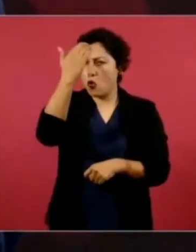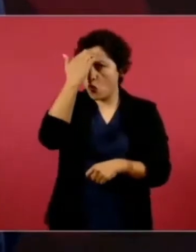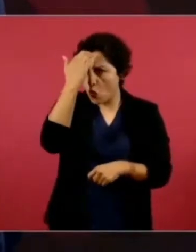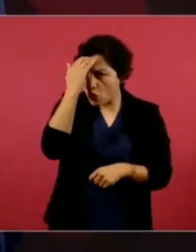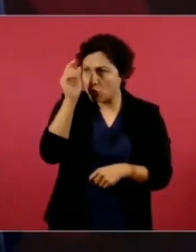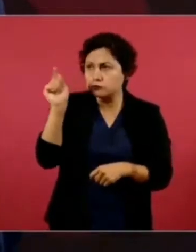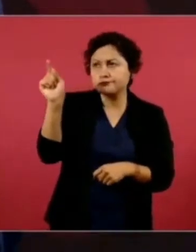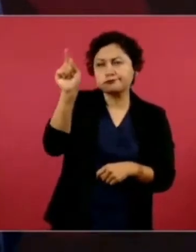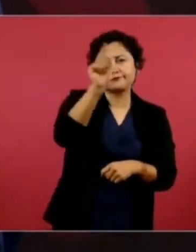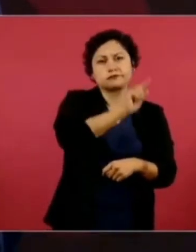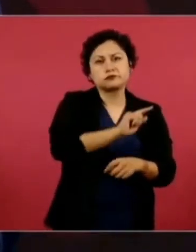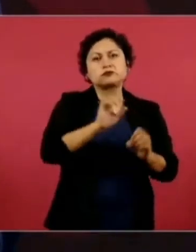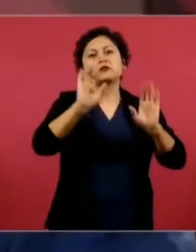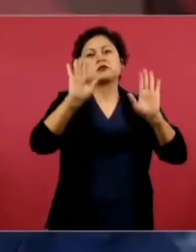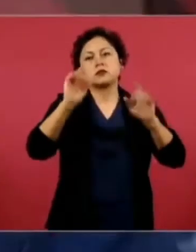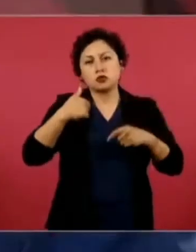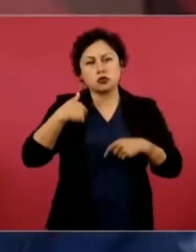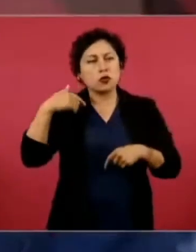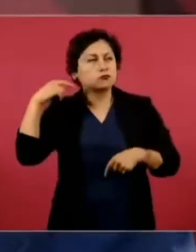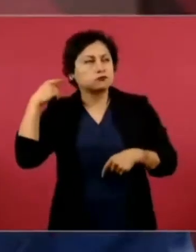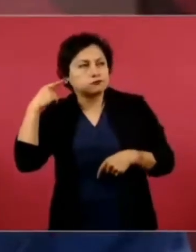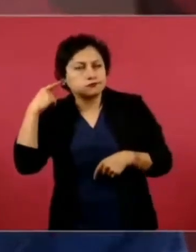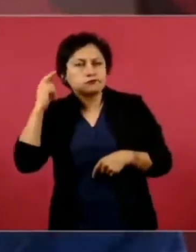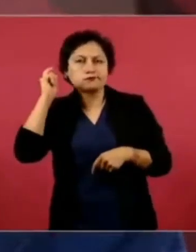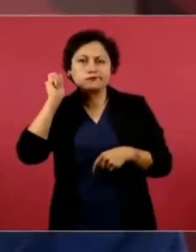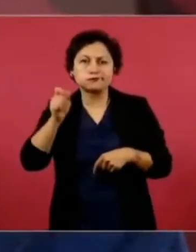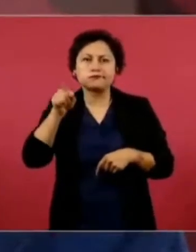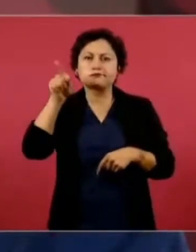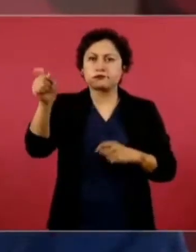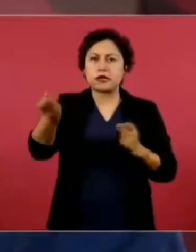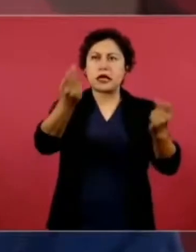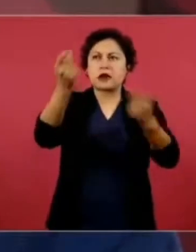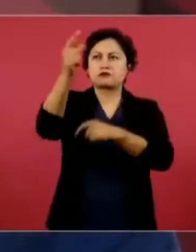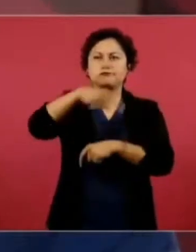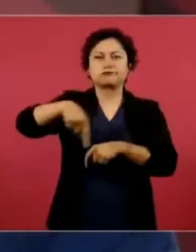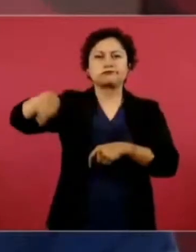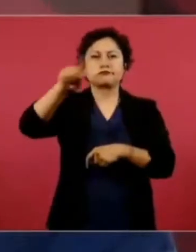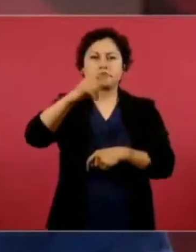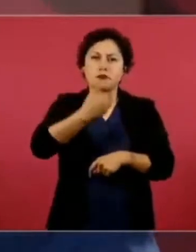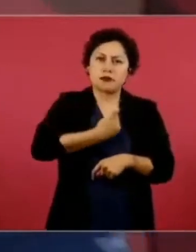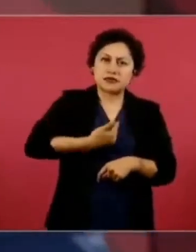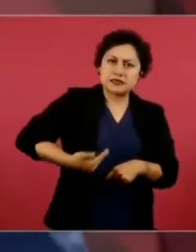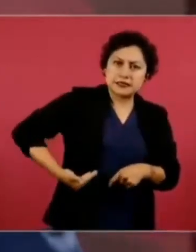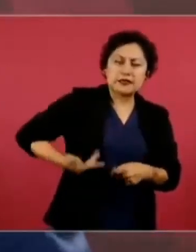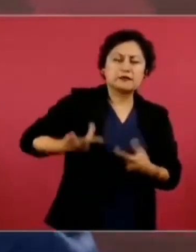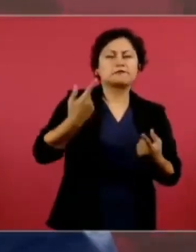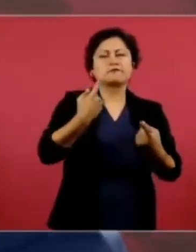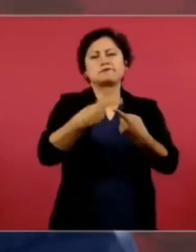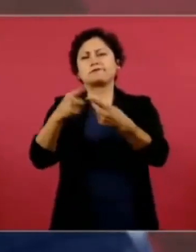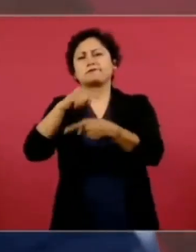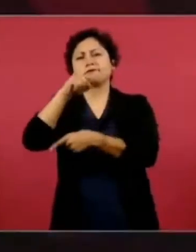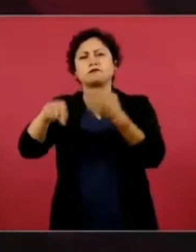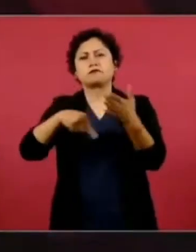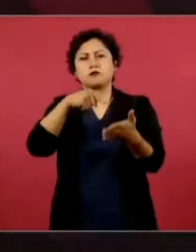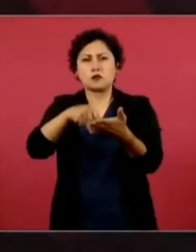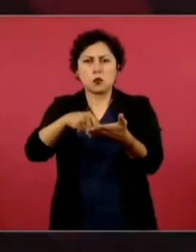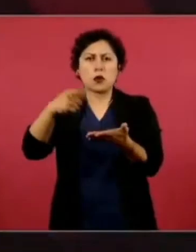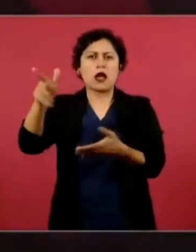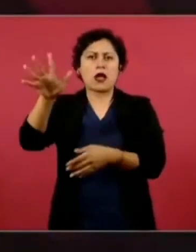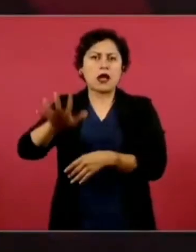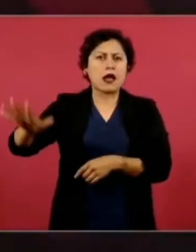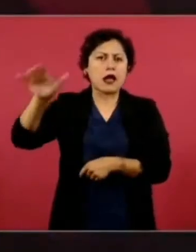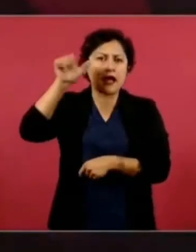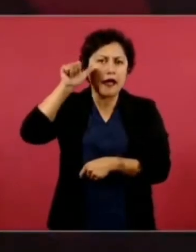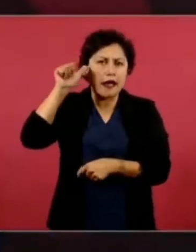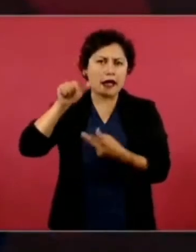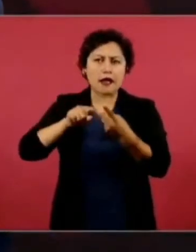ministros, jefes de Estado de Asia, de África, de Europa,